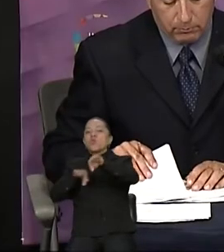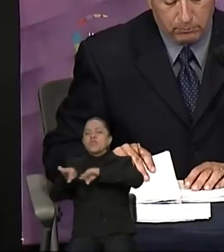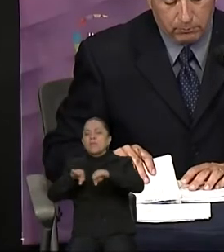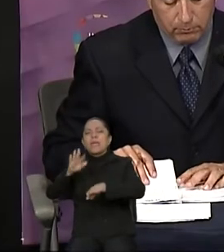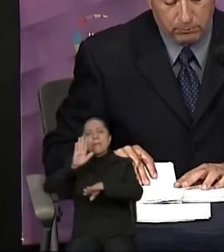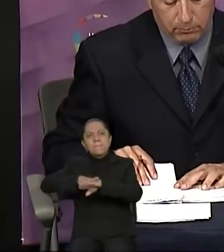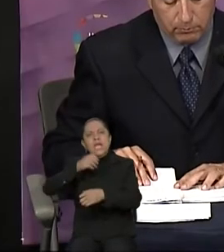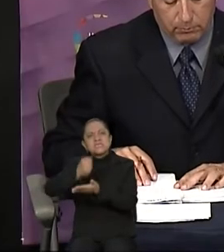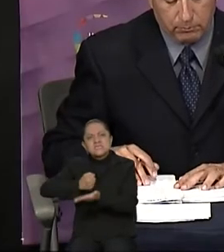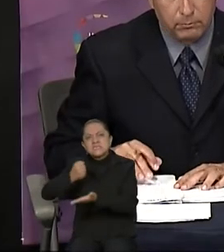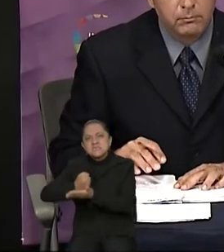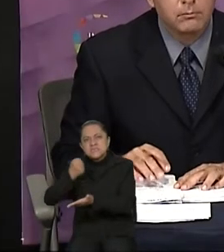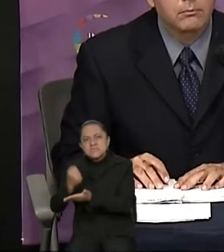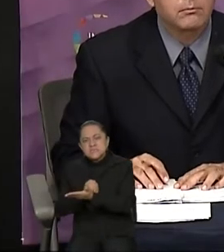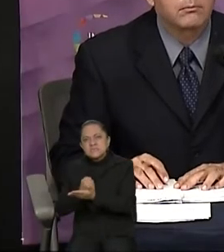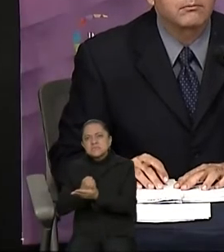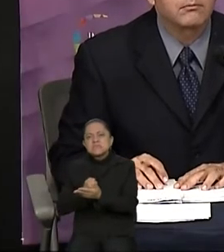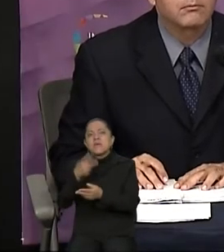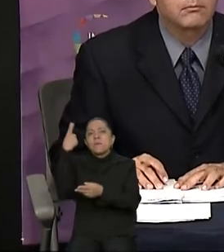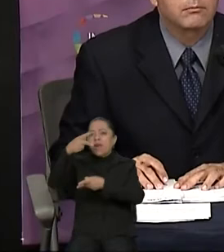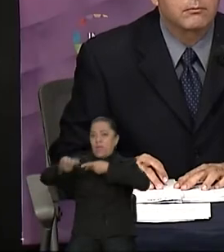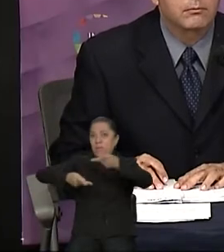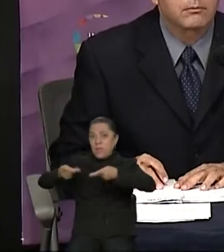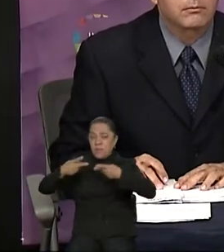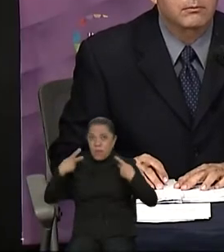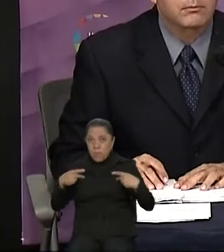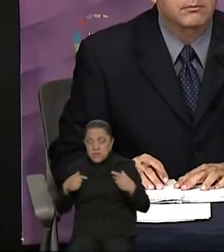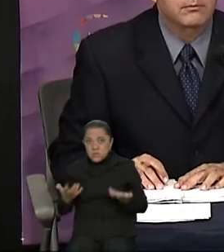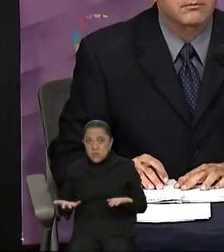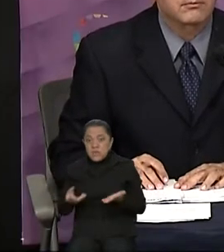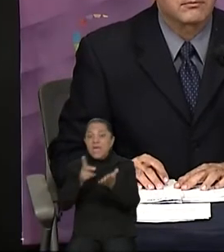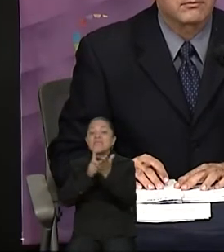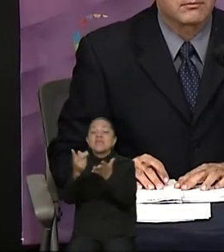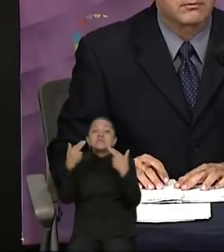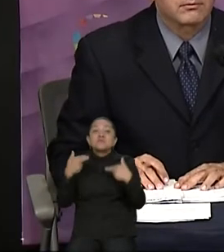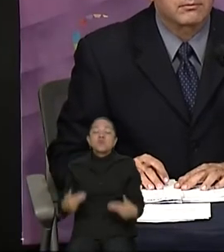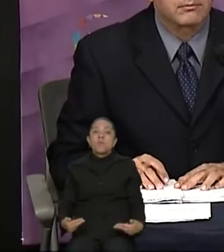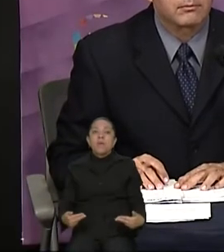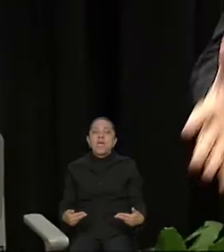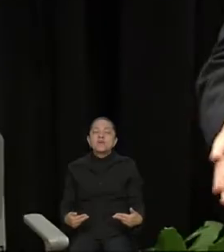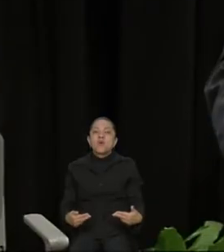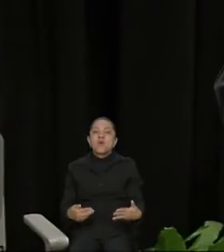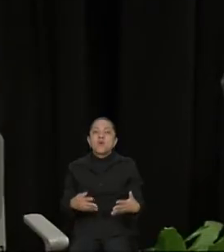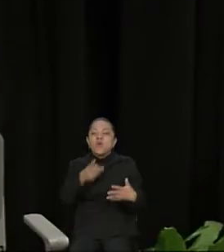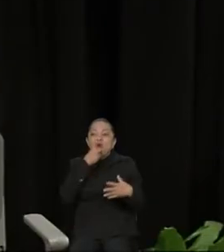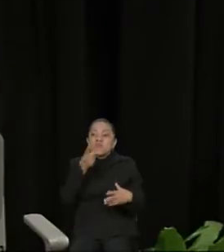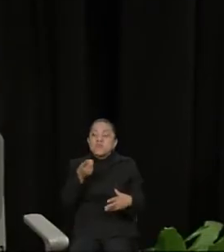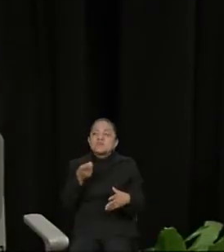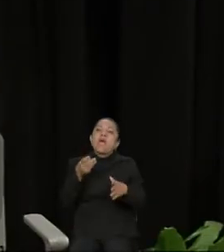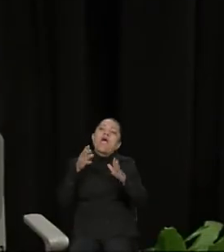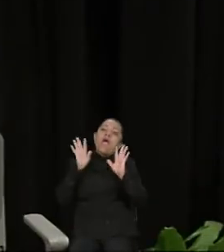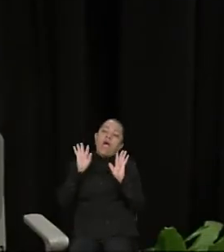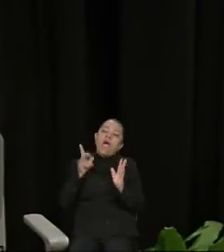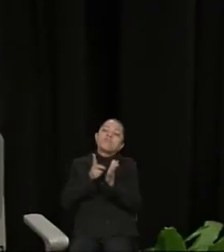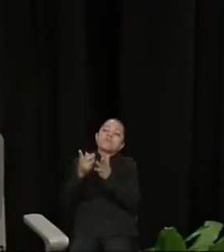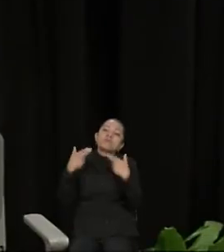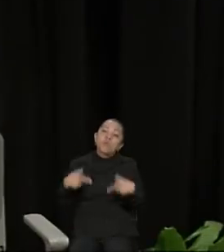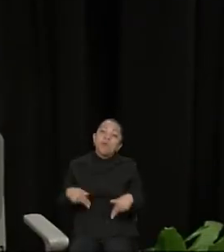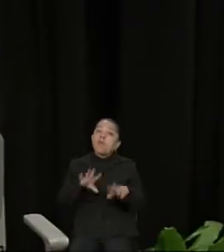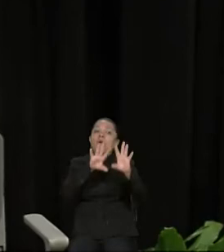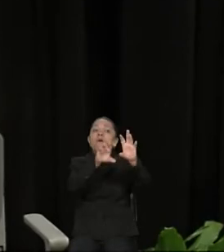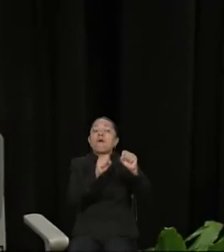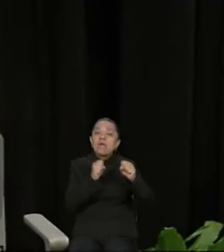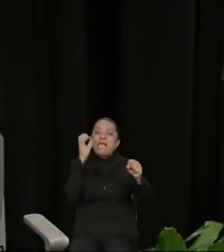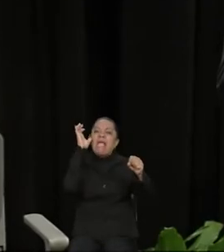tema de preparar a la gente. O sea, los derechos humanos hasta la gente defienden criminales. No, tenemos que preparar a la